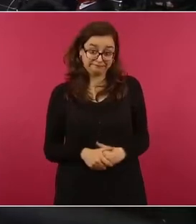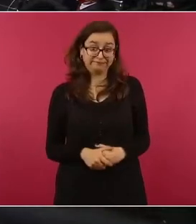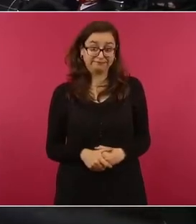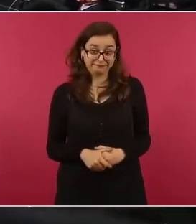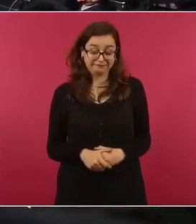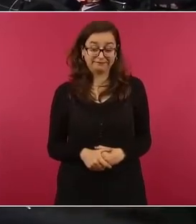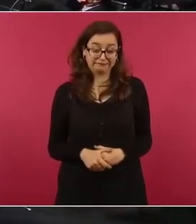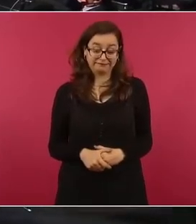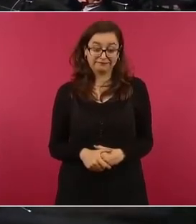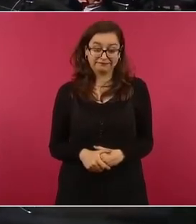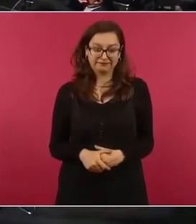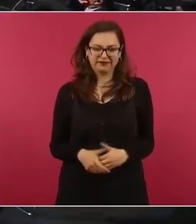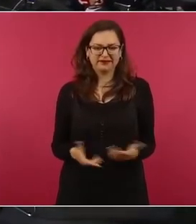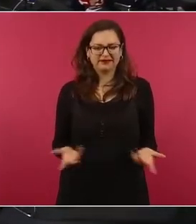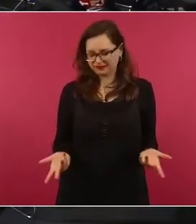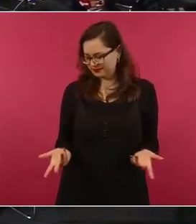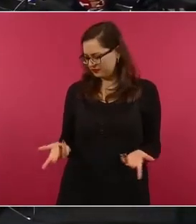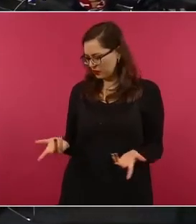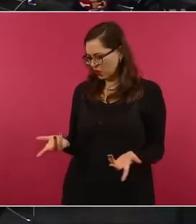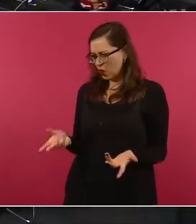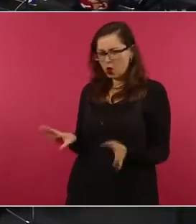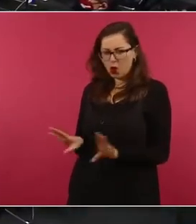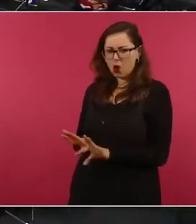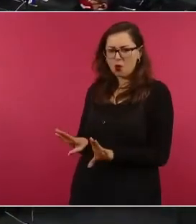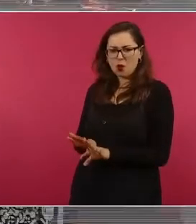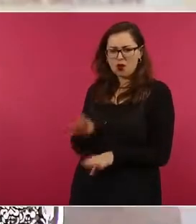Estado… ¿cómo es que puso el intelectual?